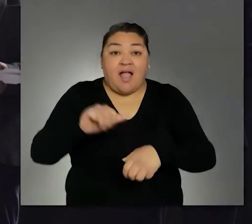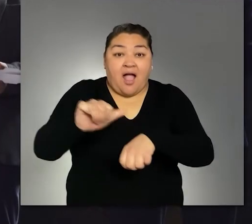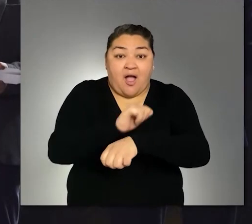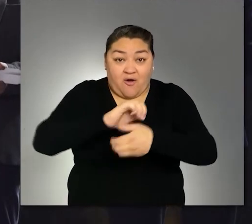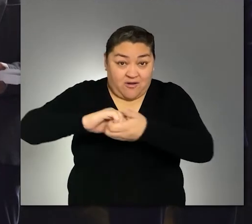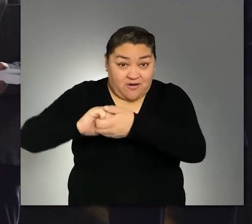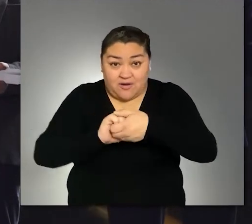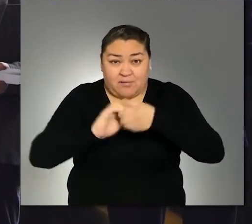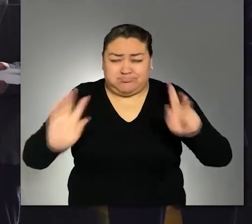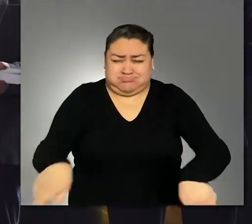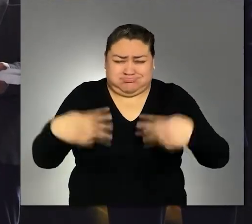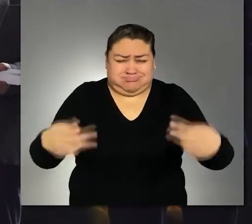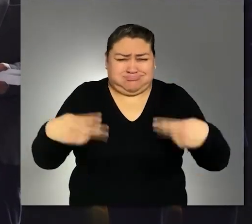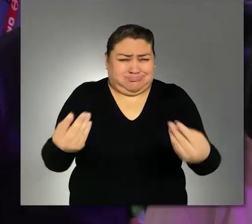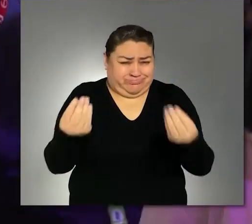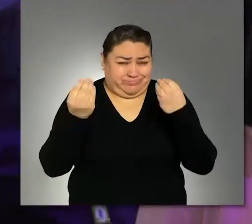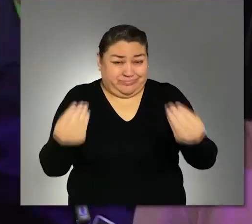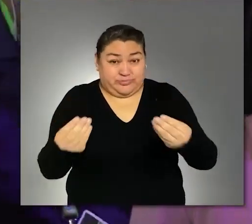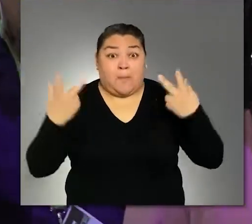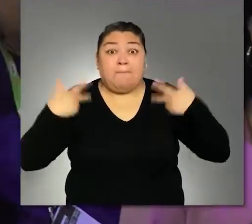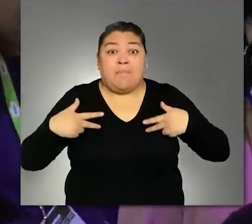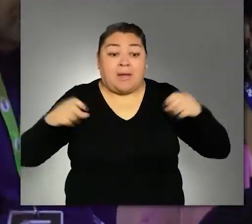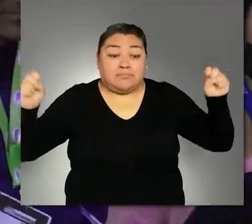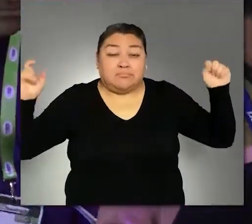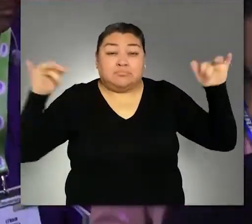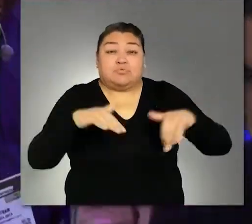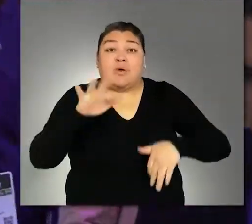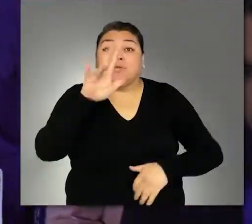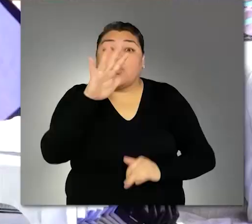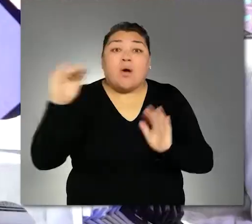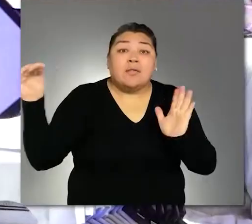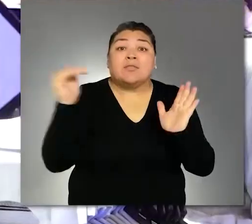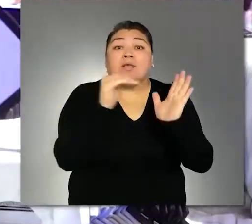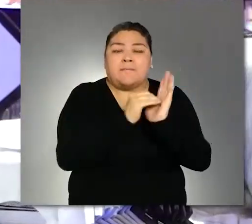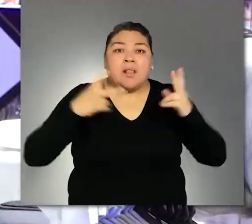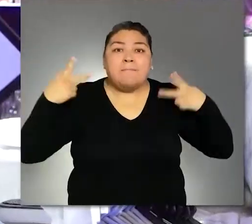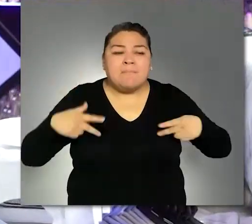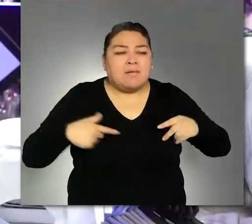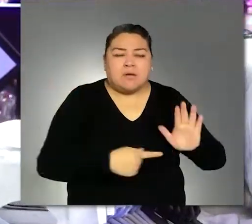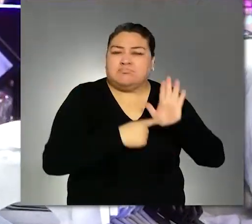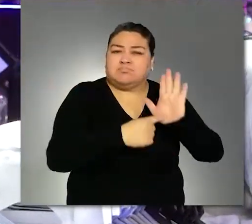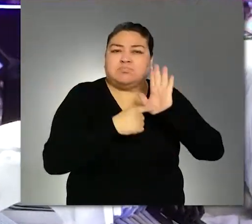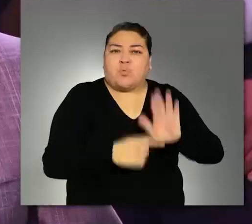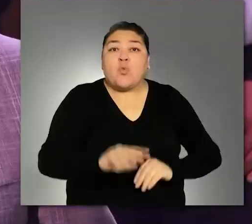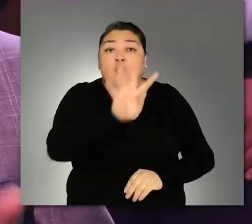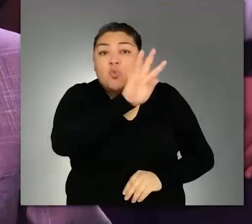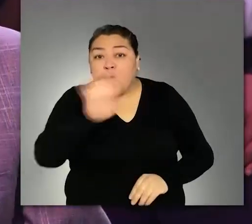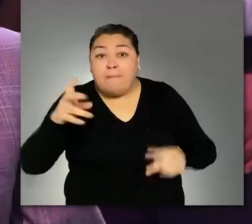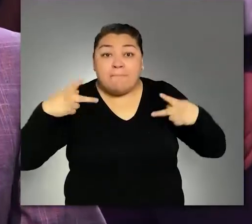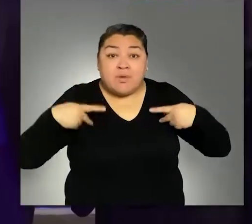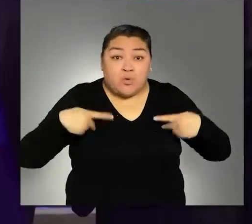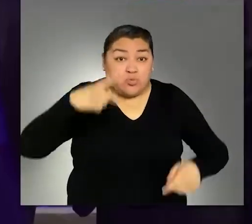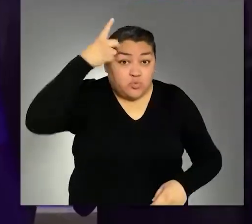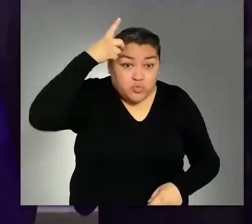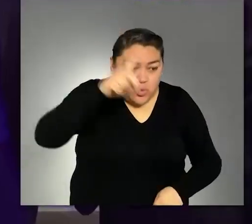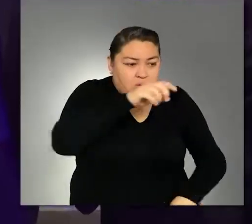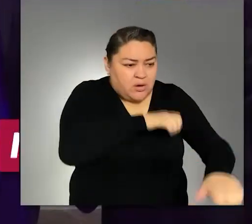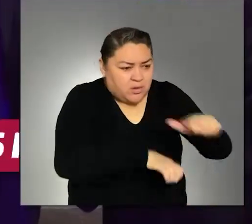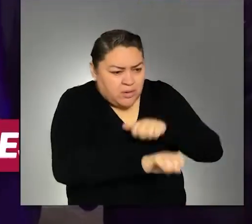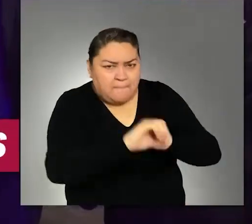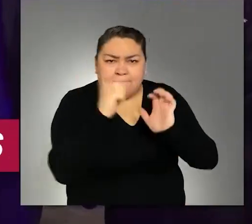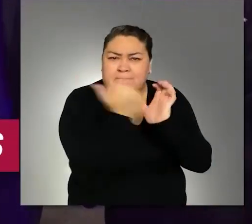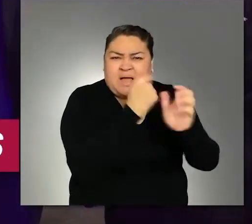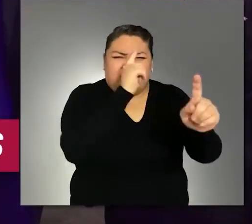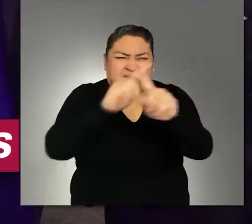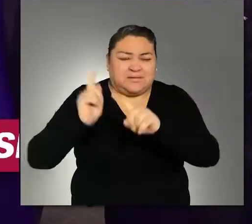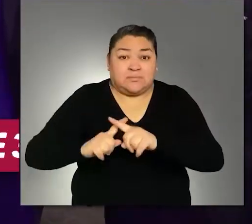Con cientos de tractocamiones vendidos, más de 50 mil asistentes y más de 400 expositores entre empresarios y proveedores de más